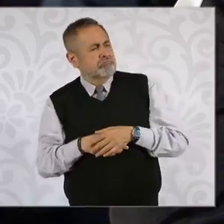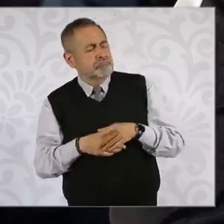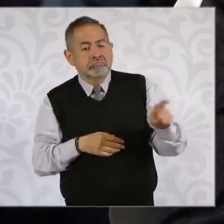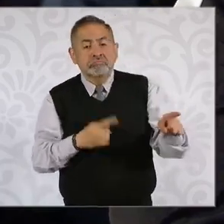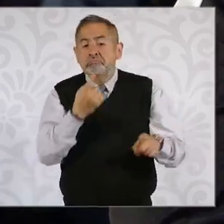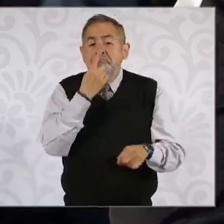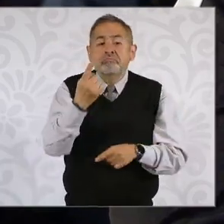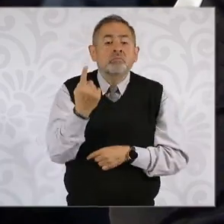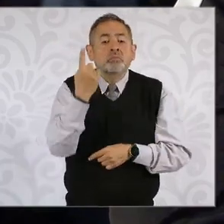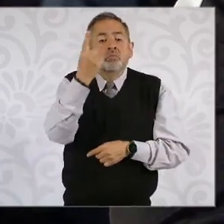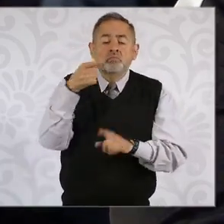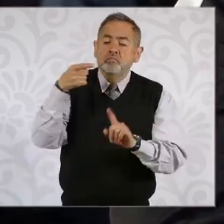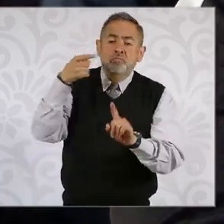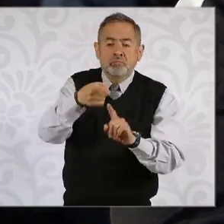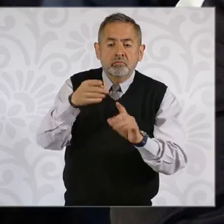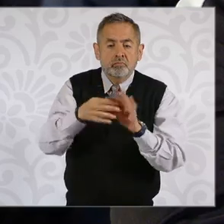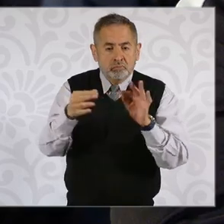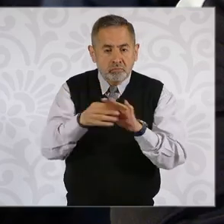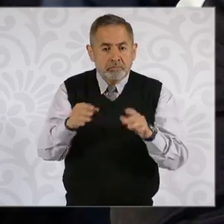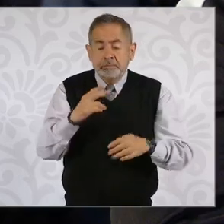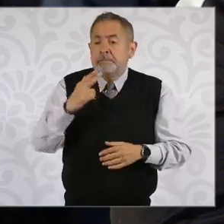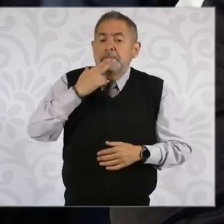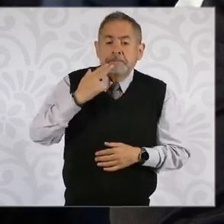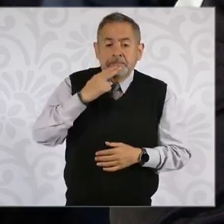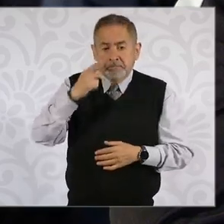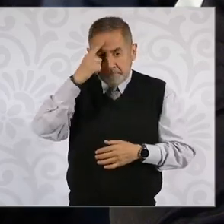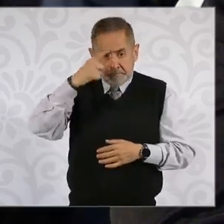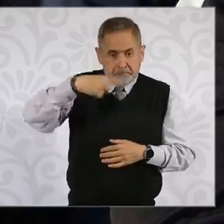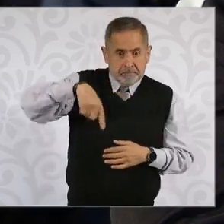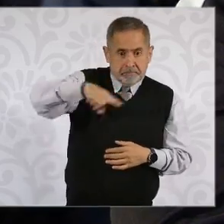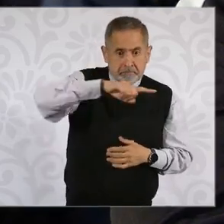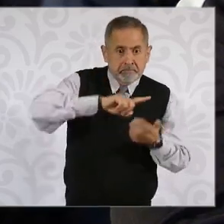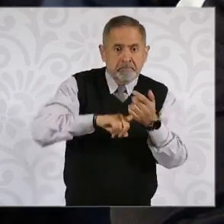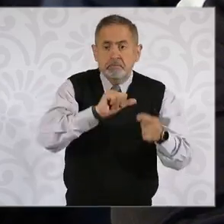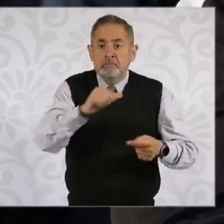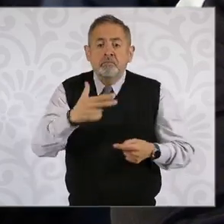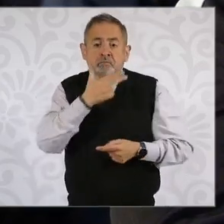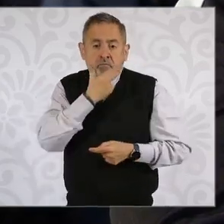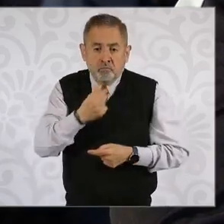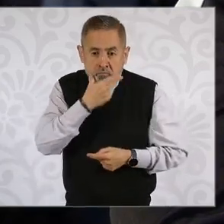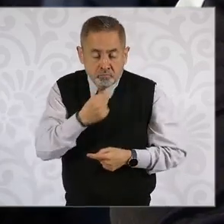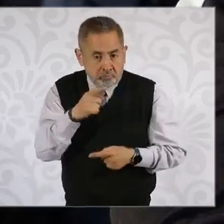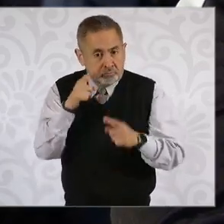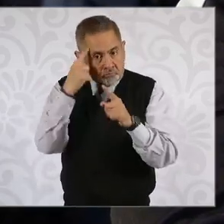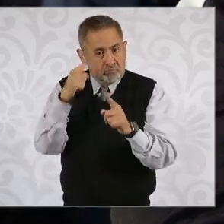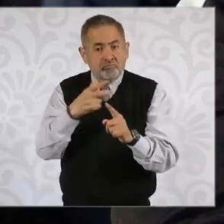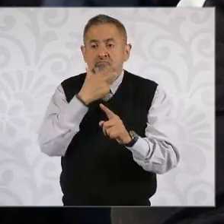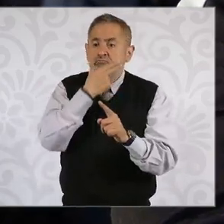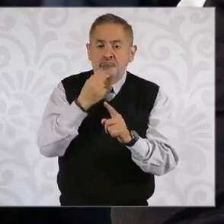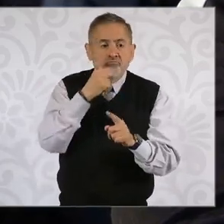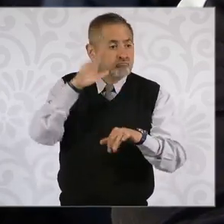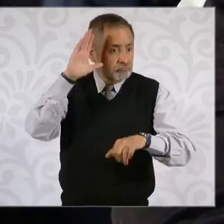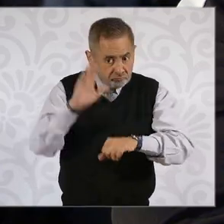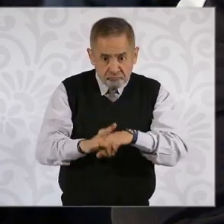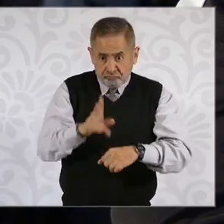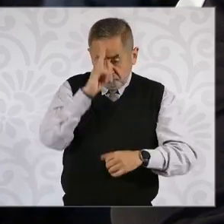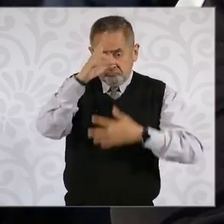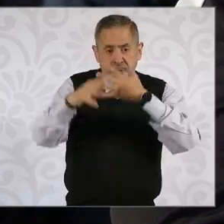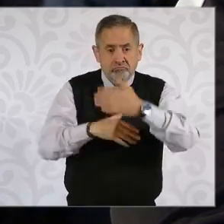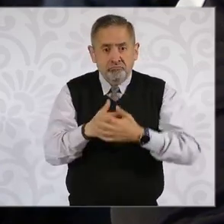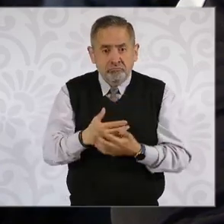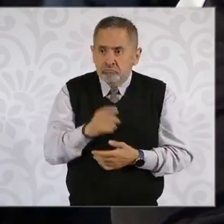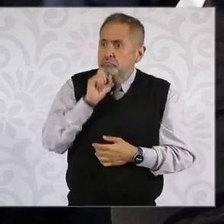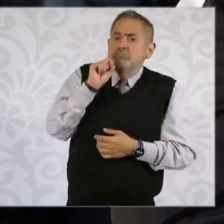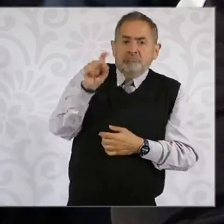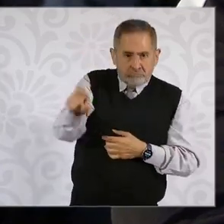vehículos que pueden servir a los caballeros para poder ser más violentos es